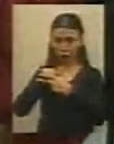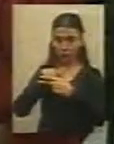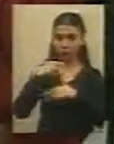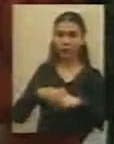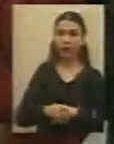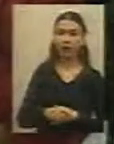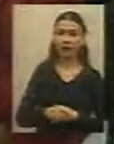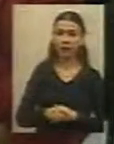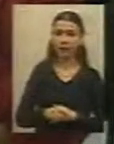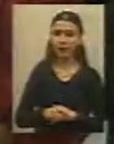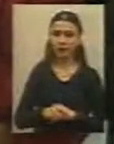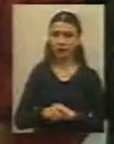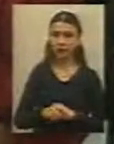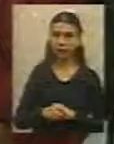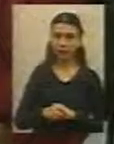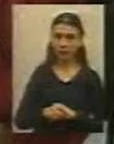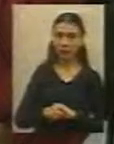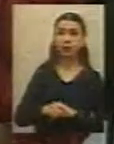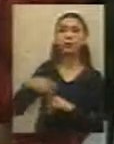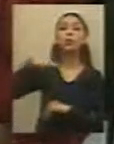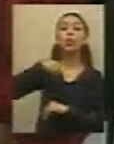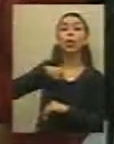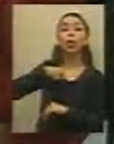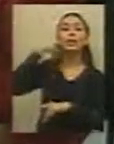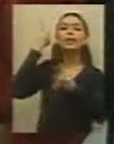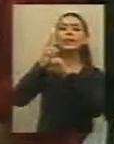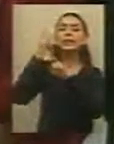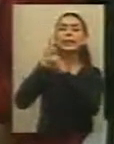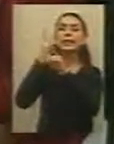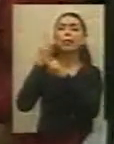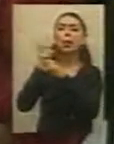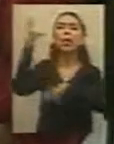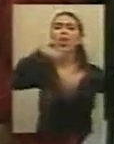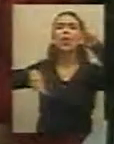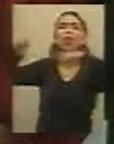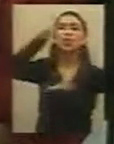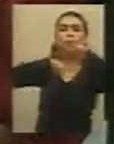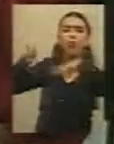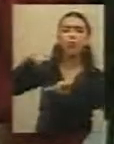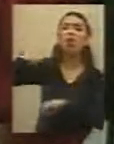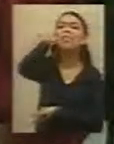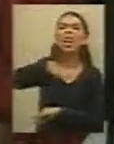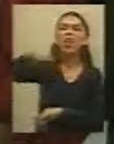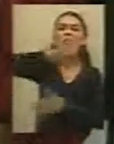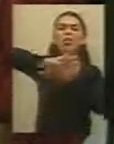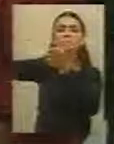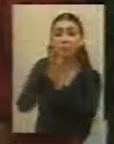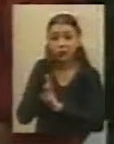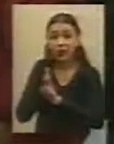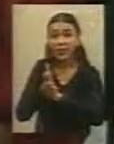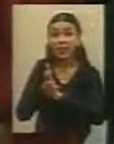está buscando ver qué lugar está desocupado, qué lugar se puede usar para que generen ingresos para el hospital.